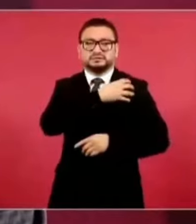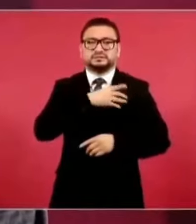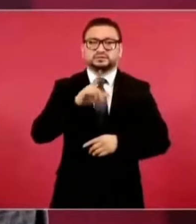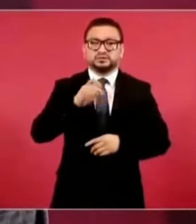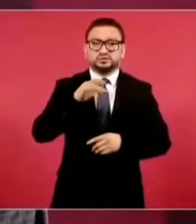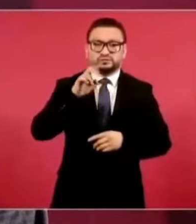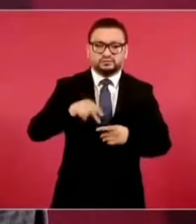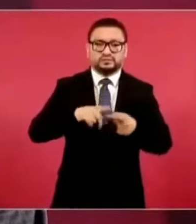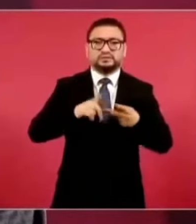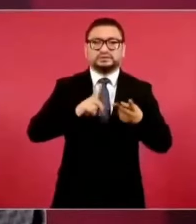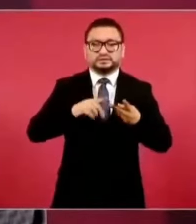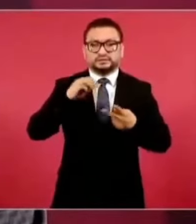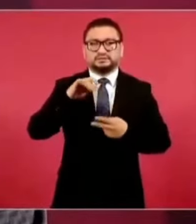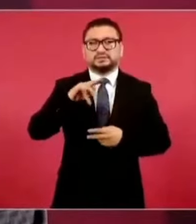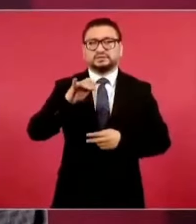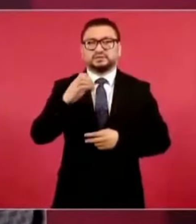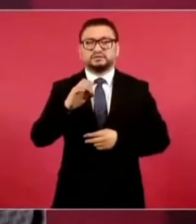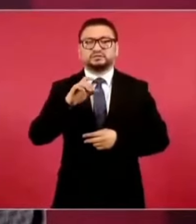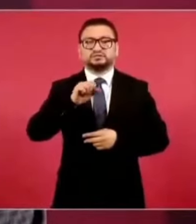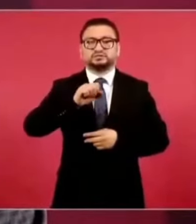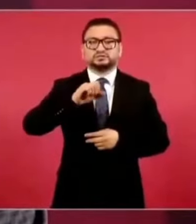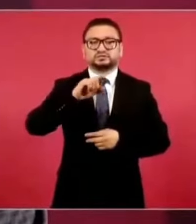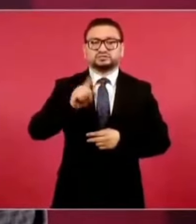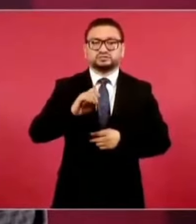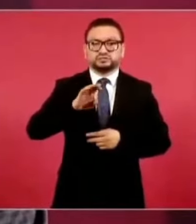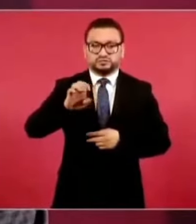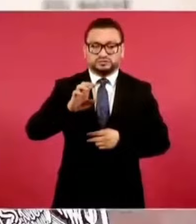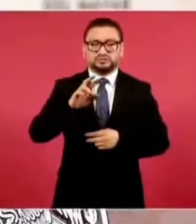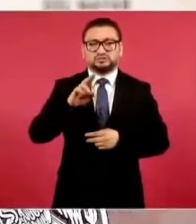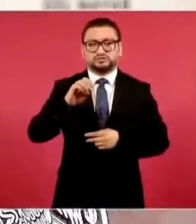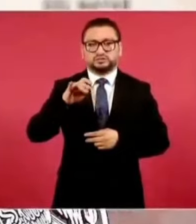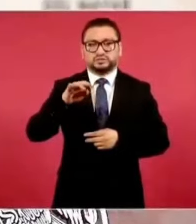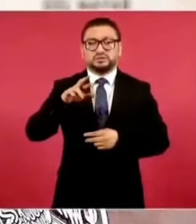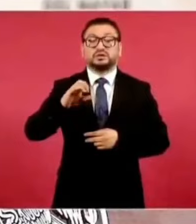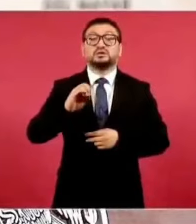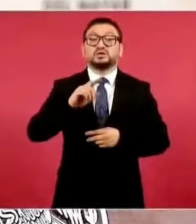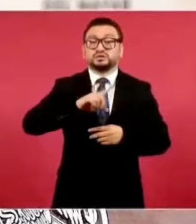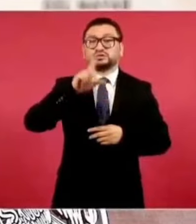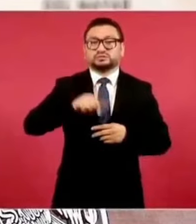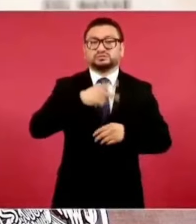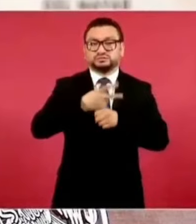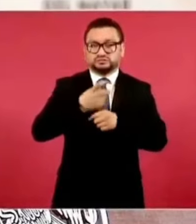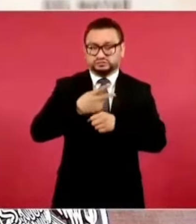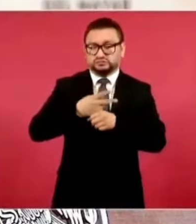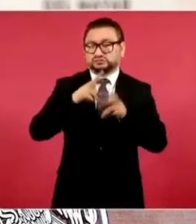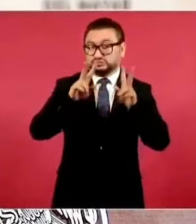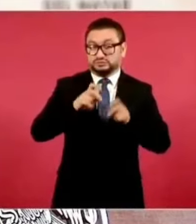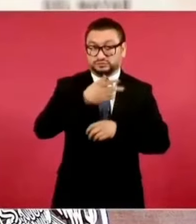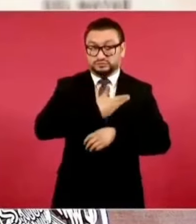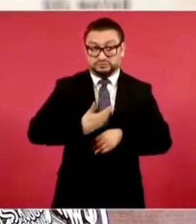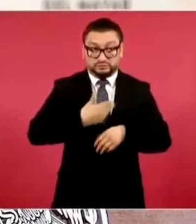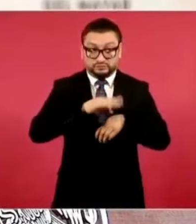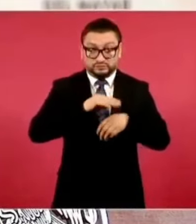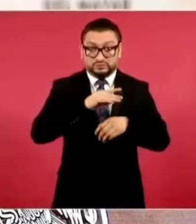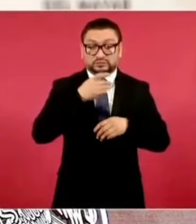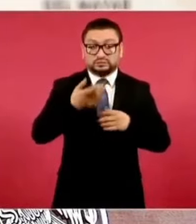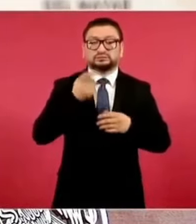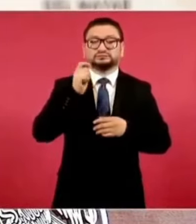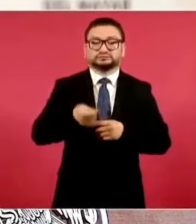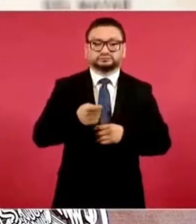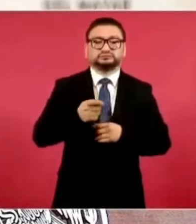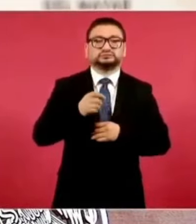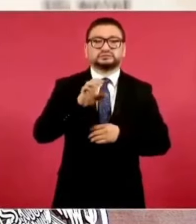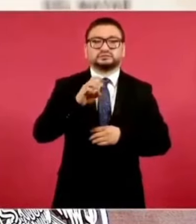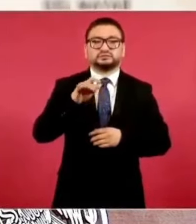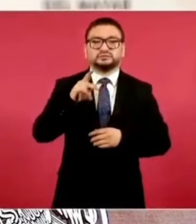el maestro Zoe Robledo. Y un segundo tema, si está de acuerdo el presidente, sería la hemodinamia